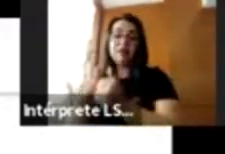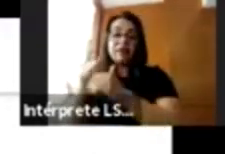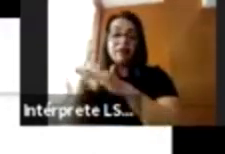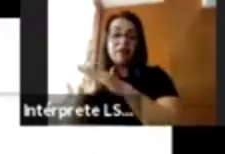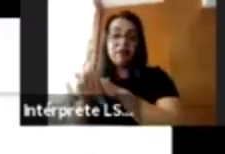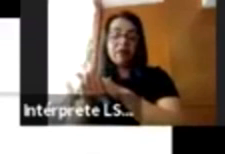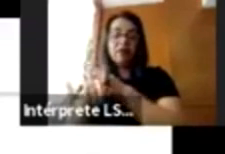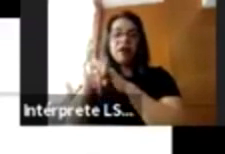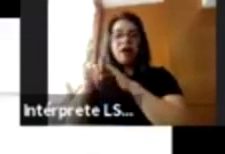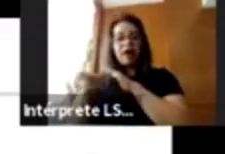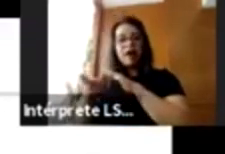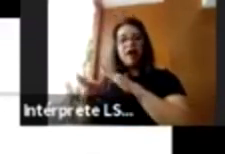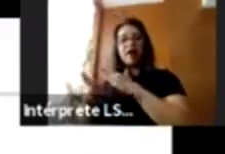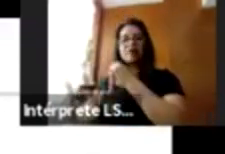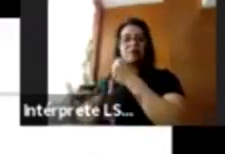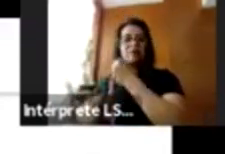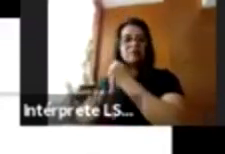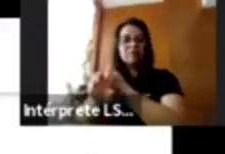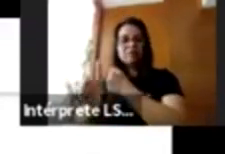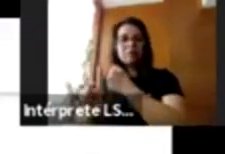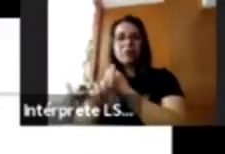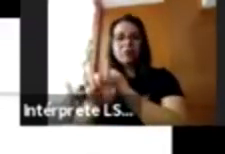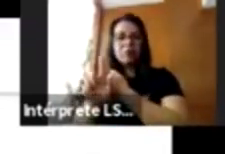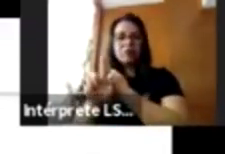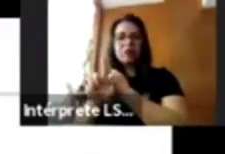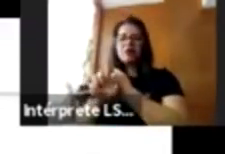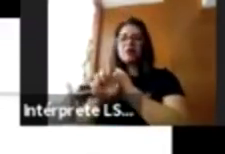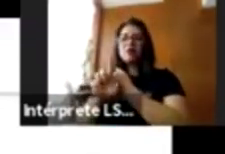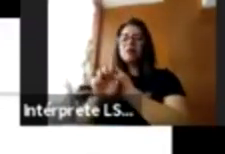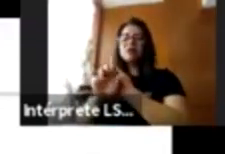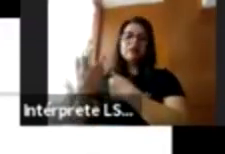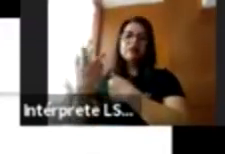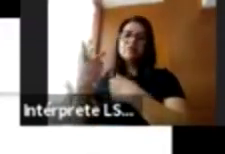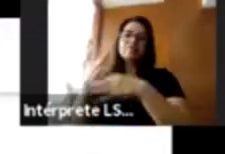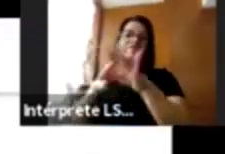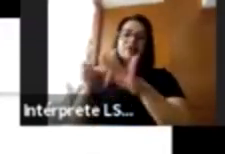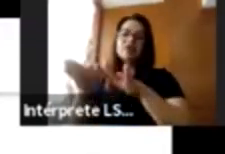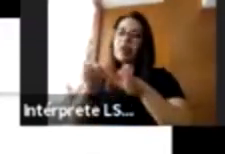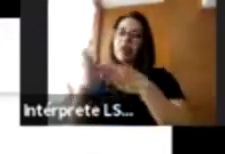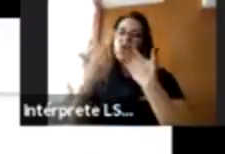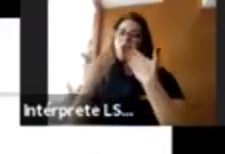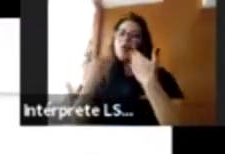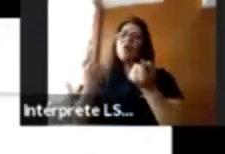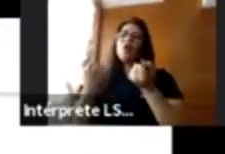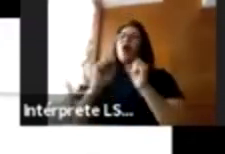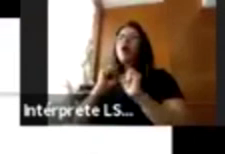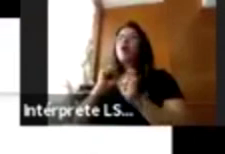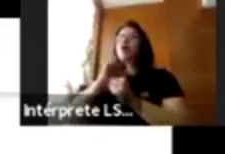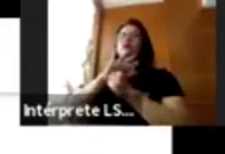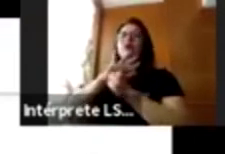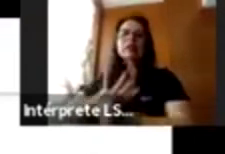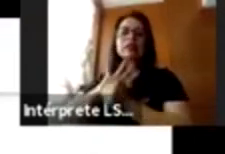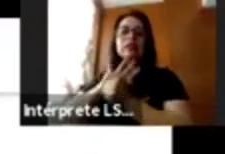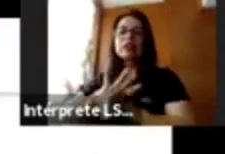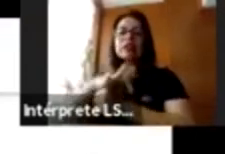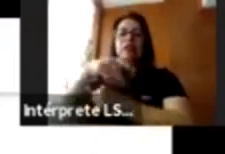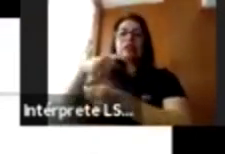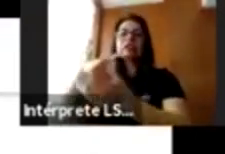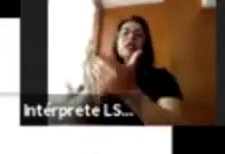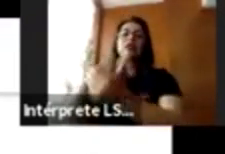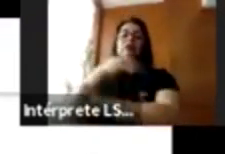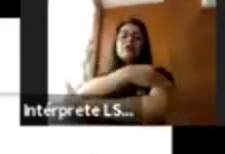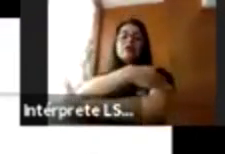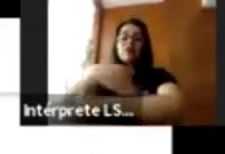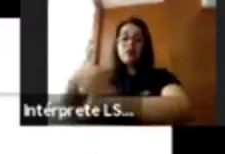que pasan en términos de desempleo, en términos de estrés a la familia. Y además, los niños ya no están